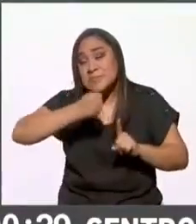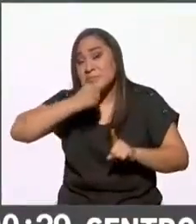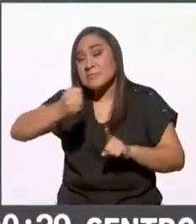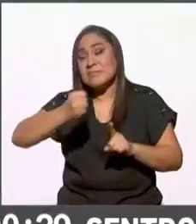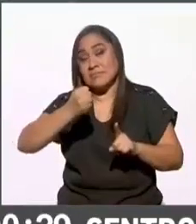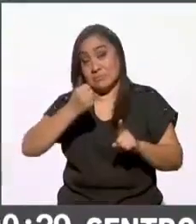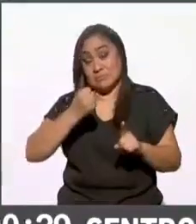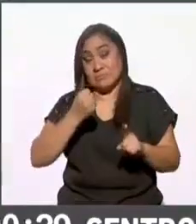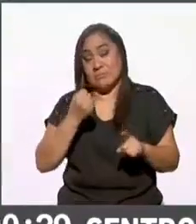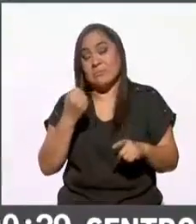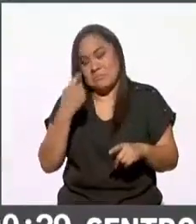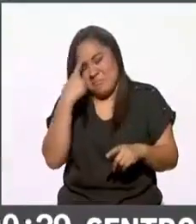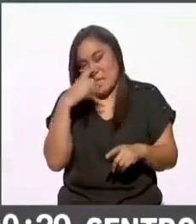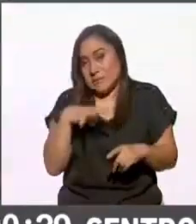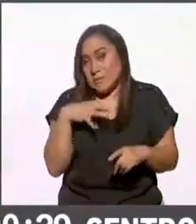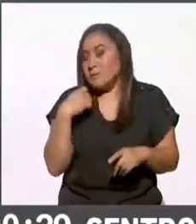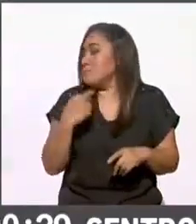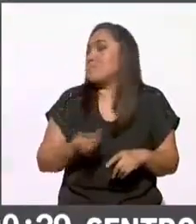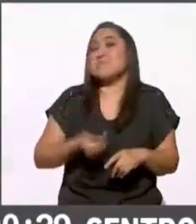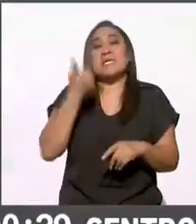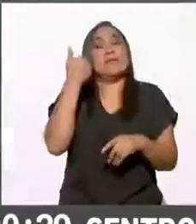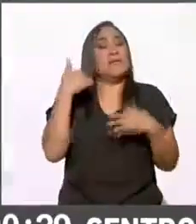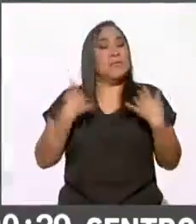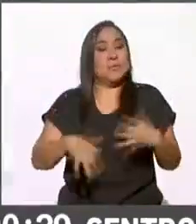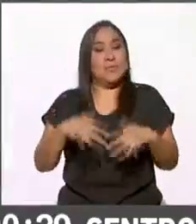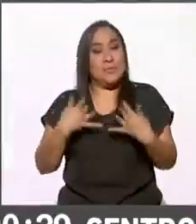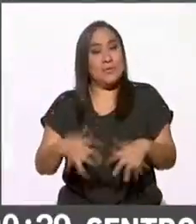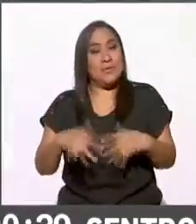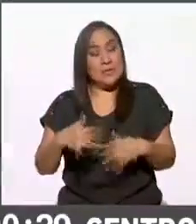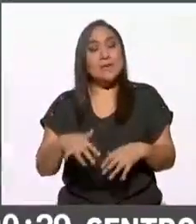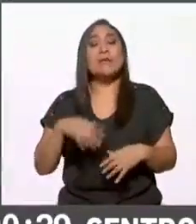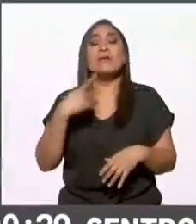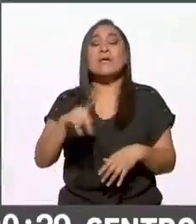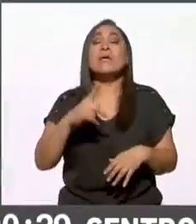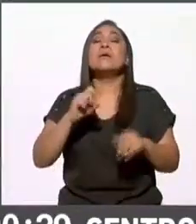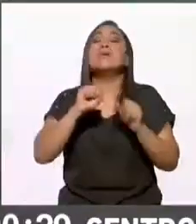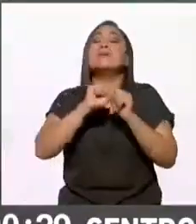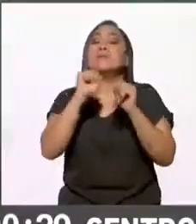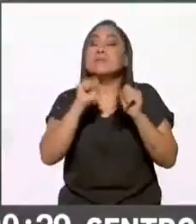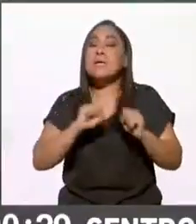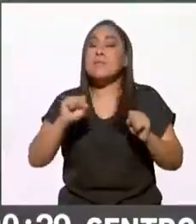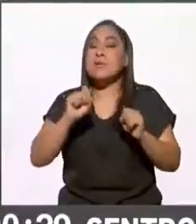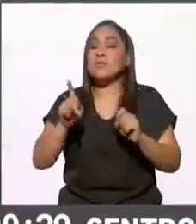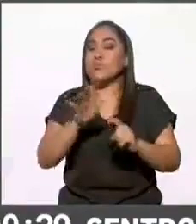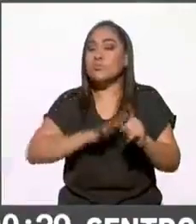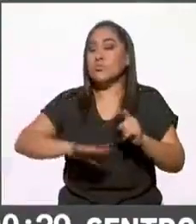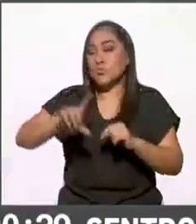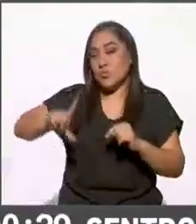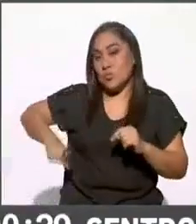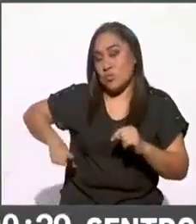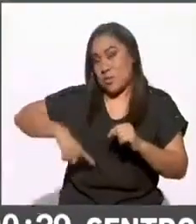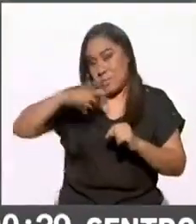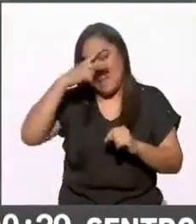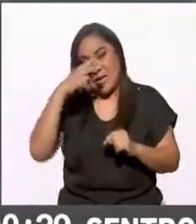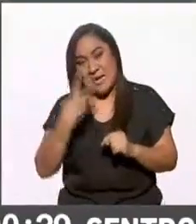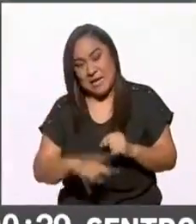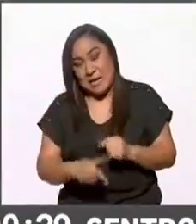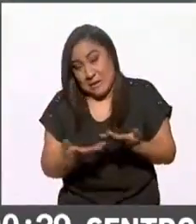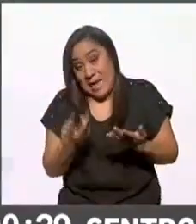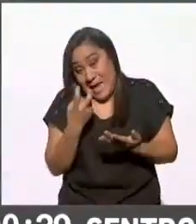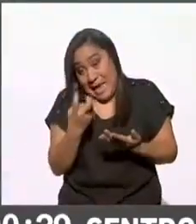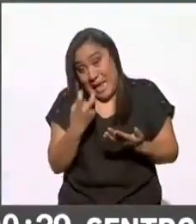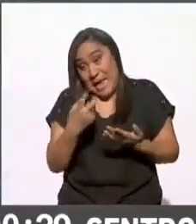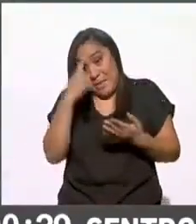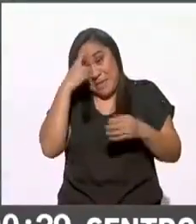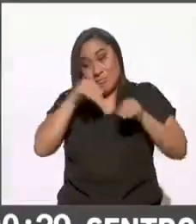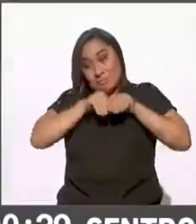Mexicana en este esfuerzo inédito y lo reiteramos inédito del sistema público de radiodifusión del Estado mexicano justamente para traerle lo